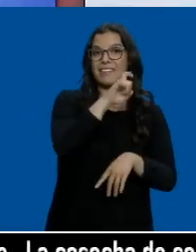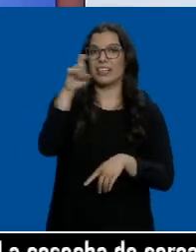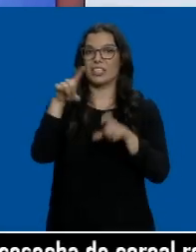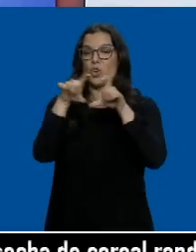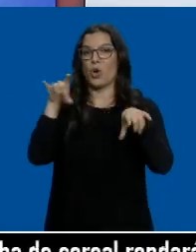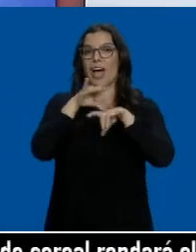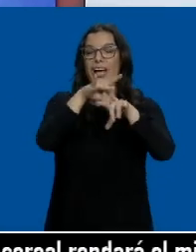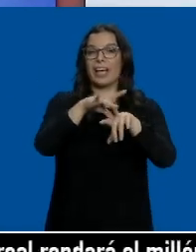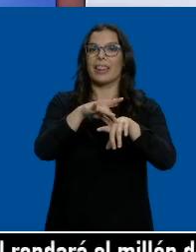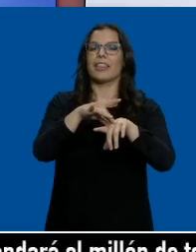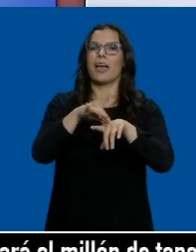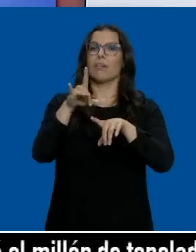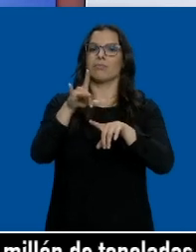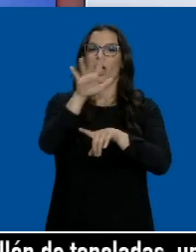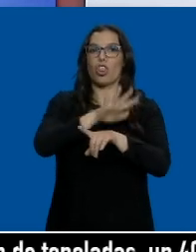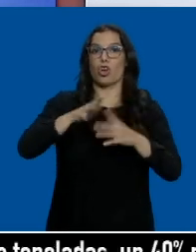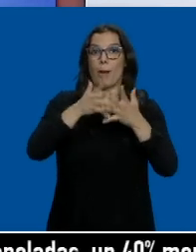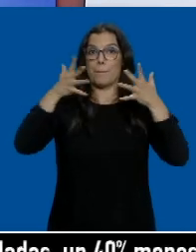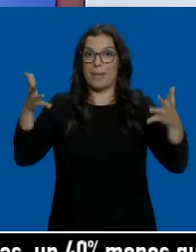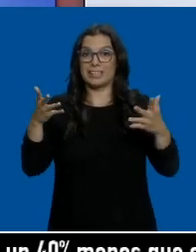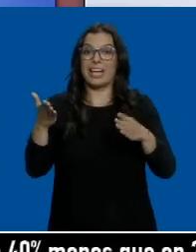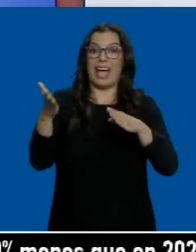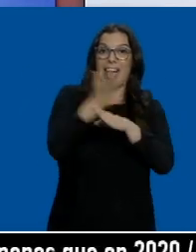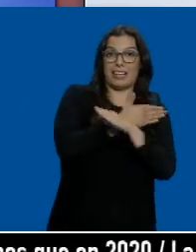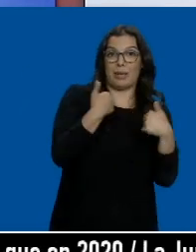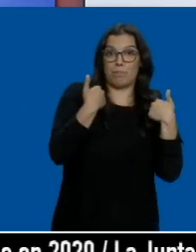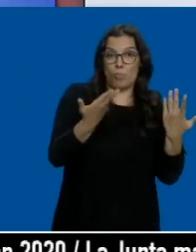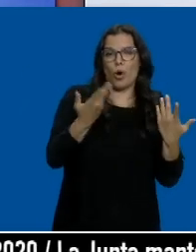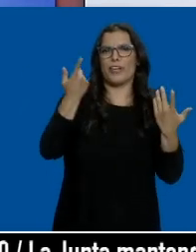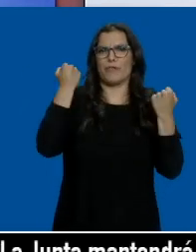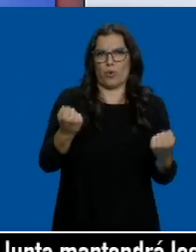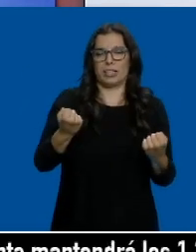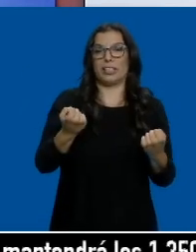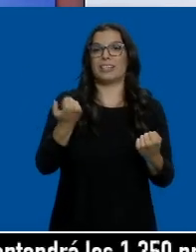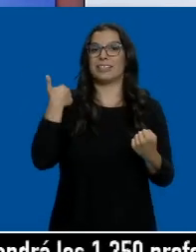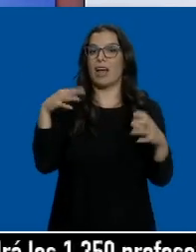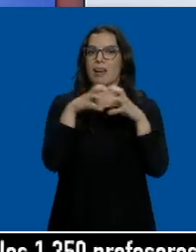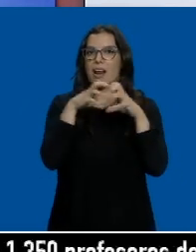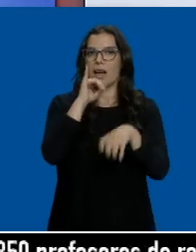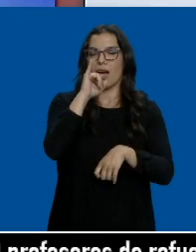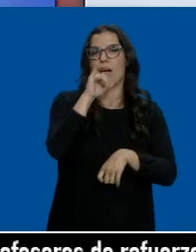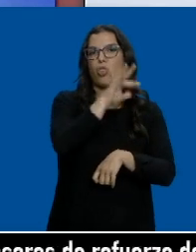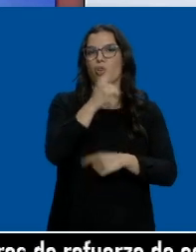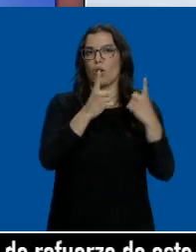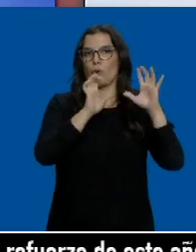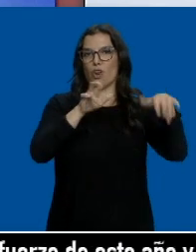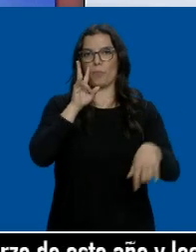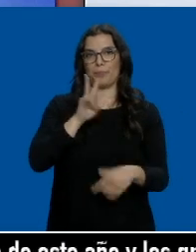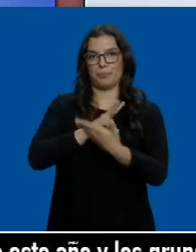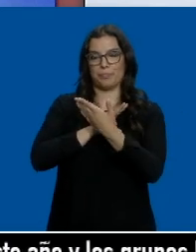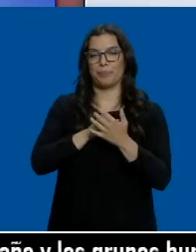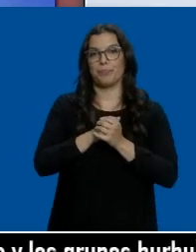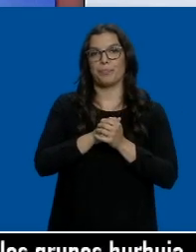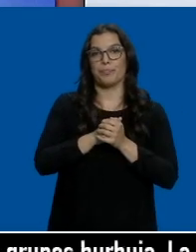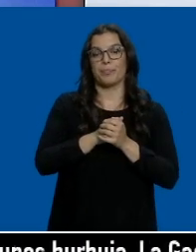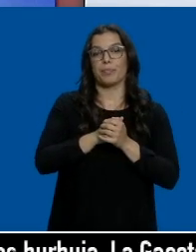empezar mucho antes, van a afectar a más zonas y van a ser más intensos. Ya tenemos hoy avisos naranjas en puntos de León. El único sitio